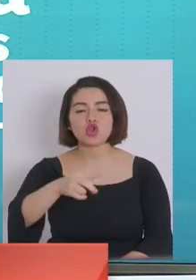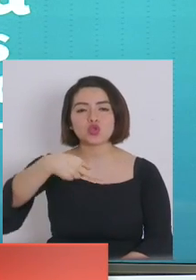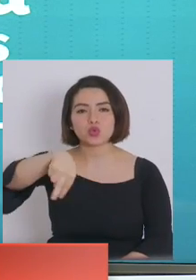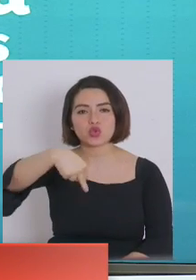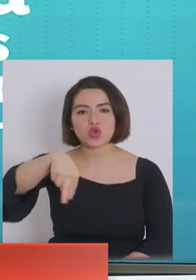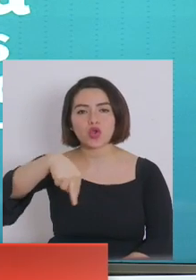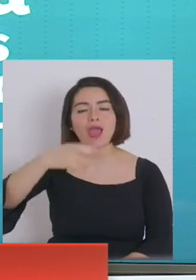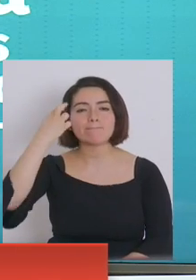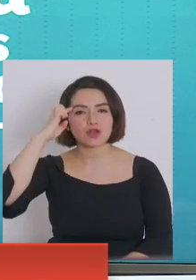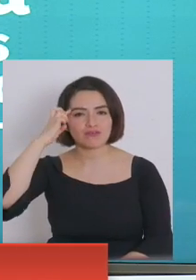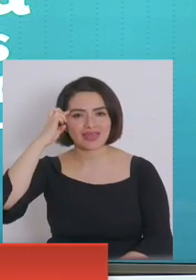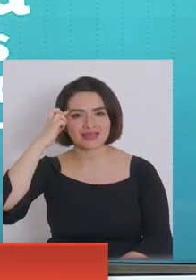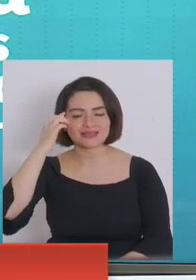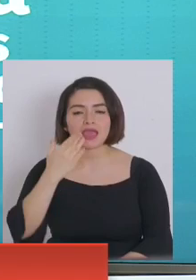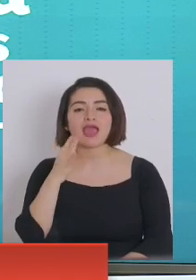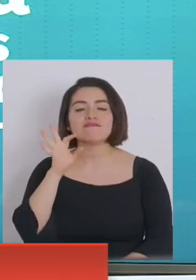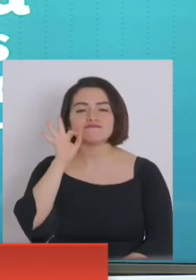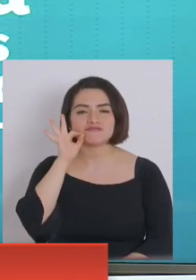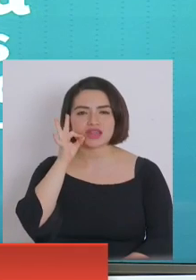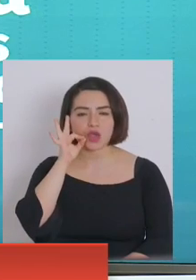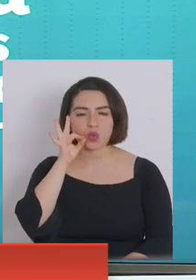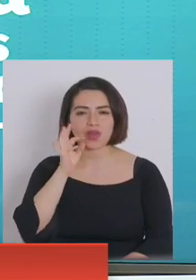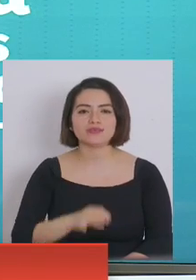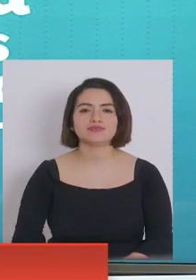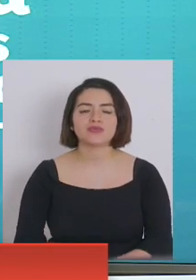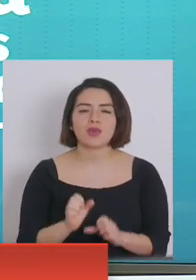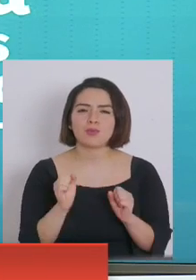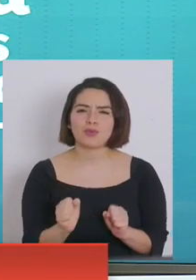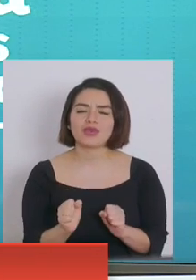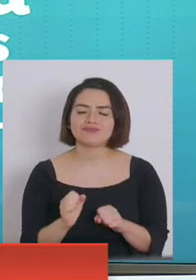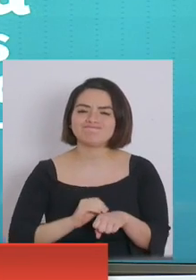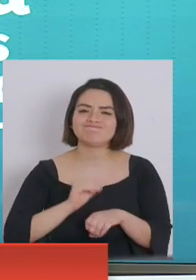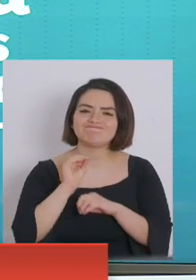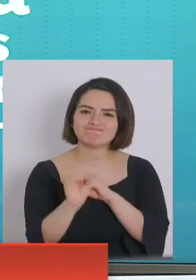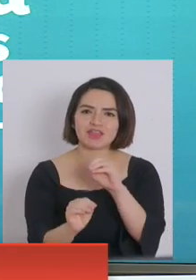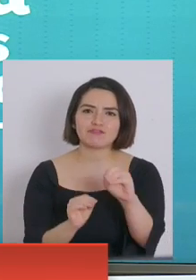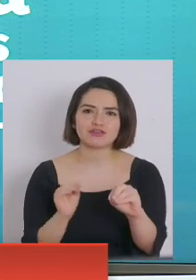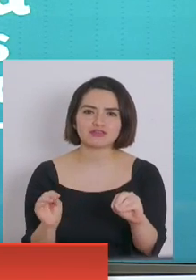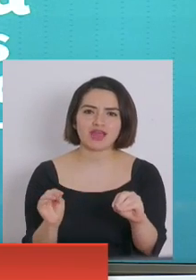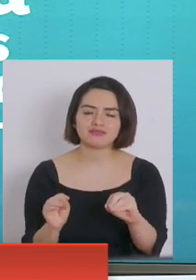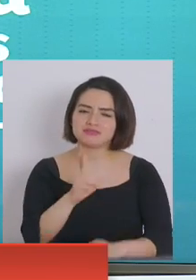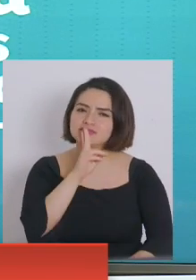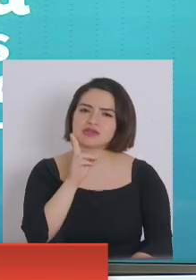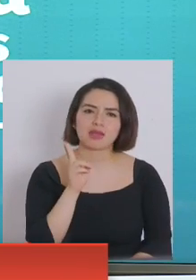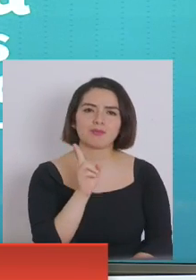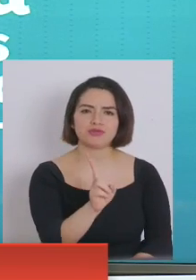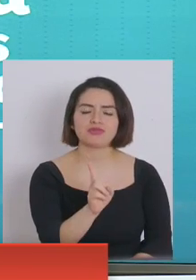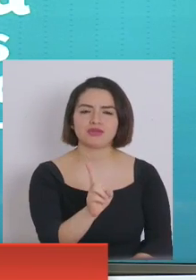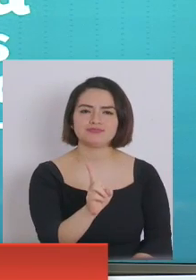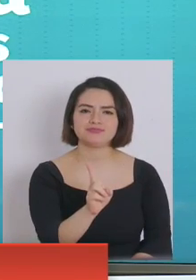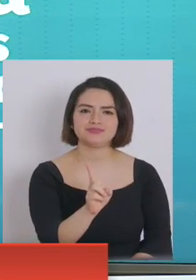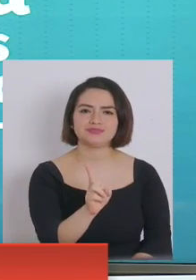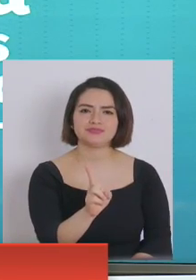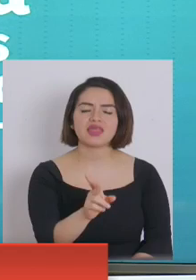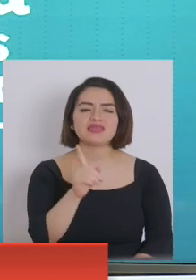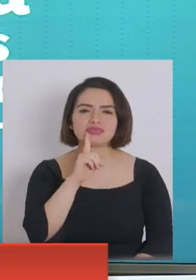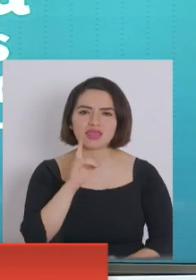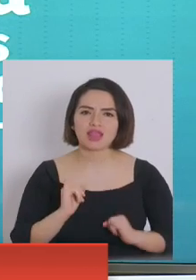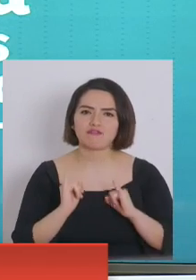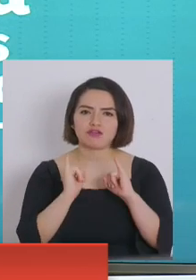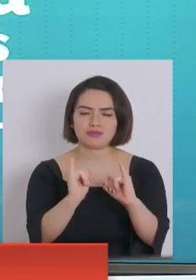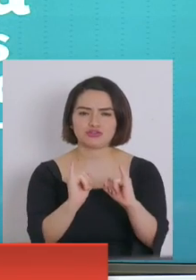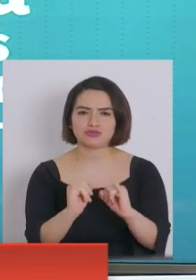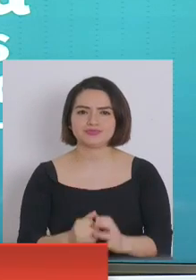Ñuñoa, Providencia y Vitacura, para poder reforzar el llamado a contestar y poder contar con esa información.